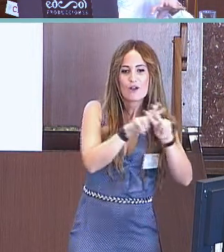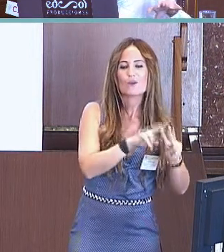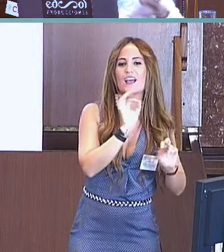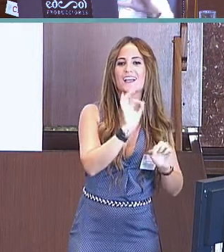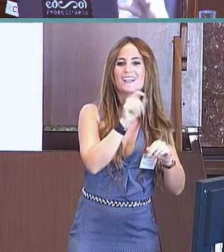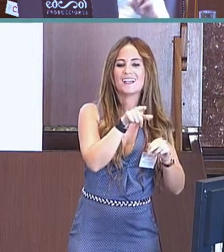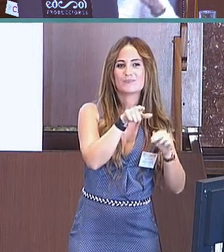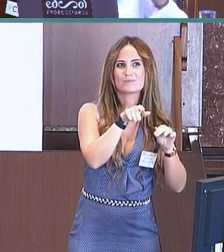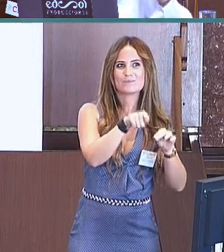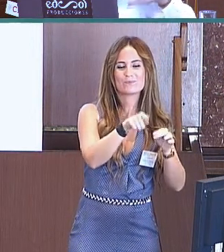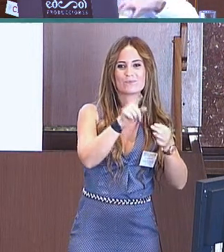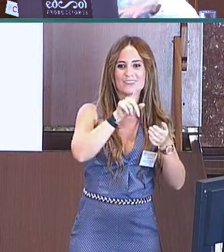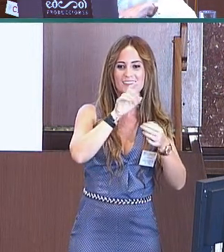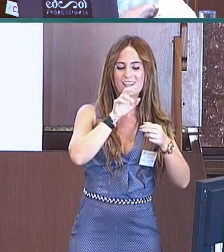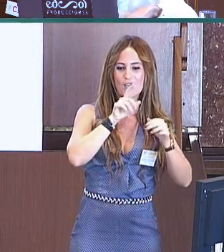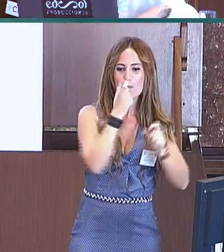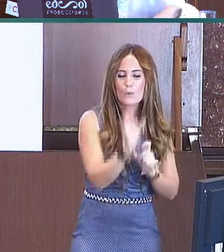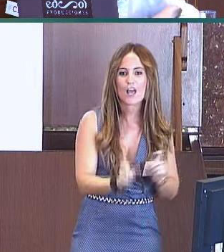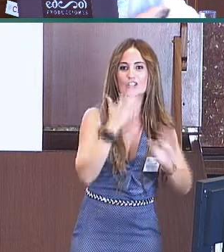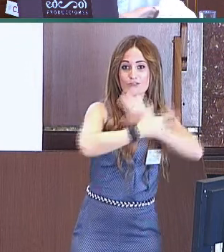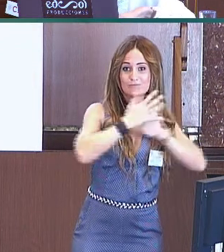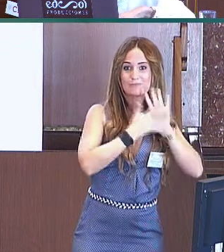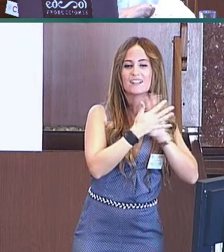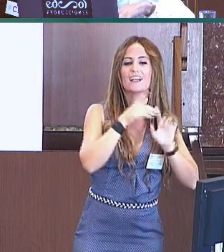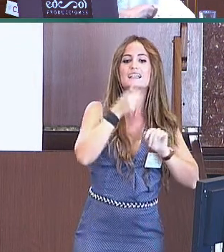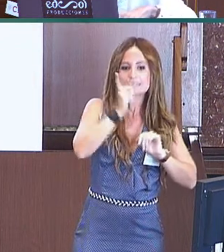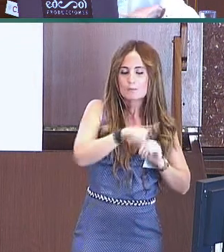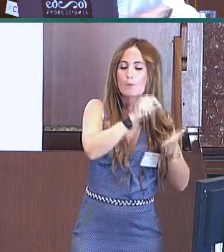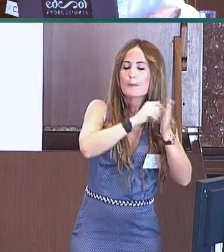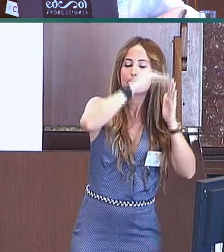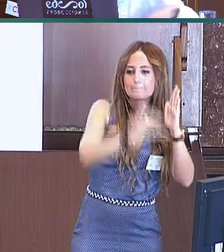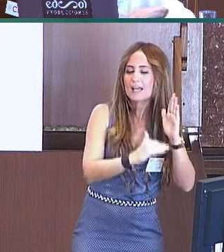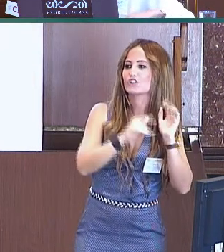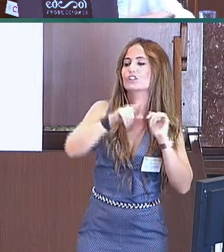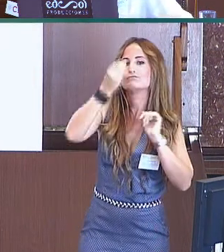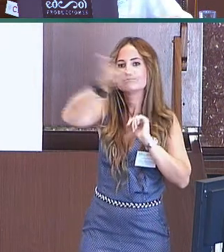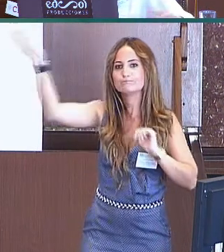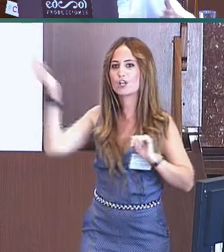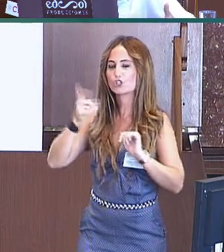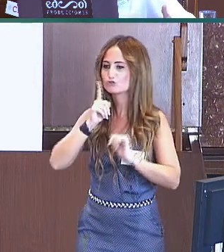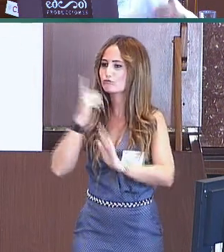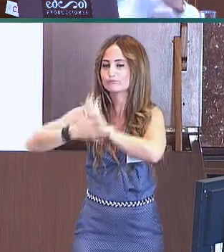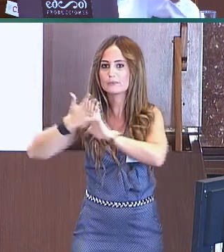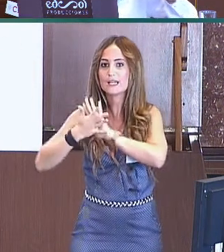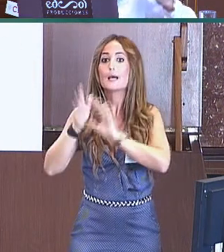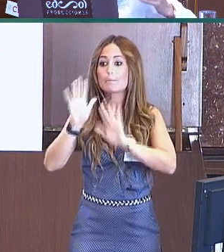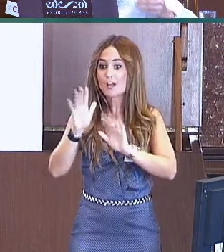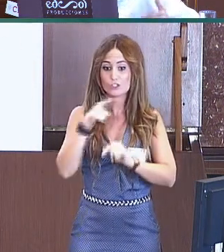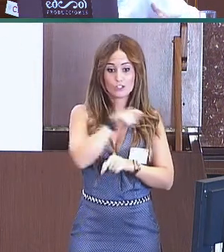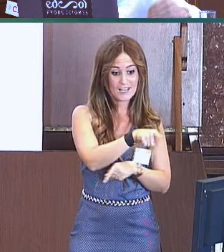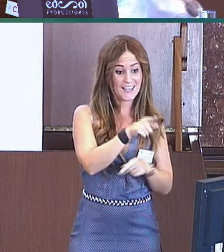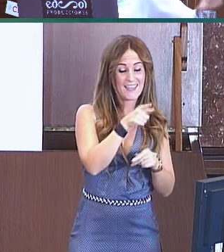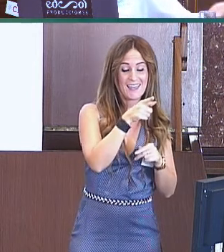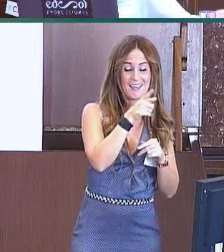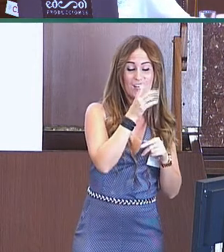de forma separada, de tal forma que si solo evaluamos el desarrollo del vocabulario en una de las lenguas parece que tienen menos